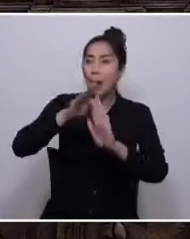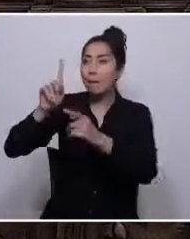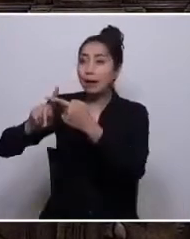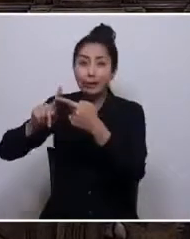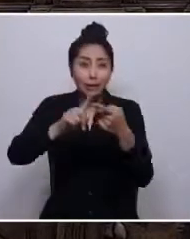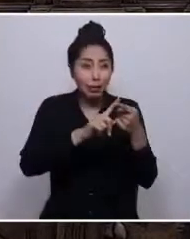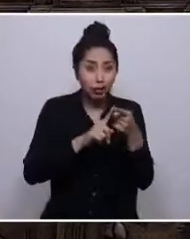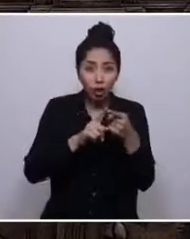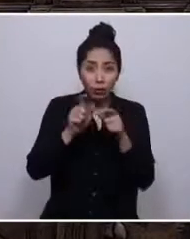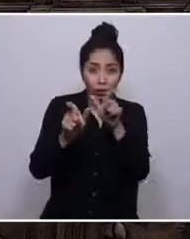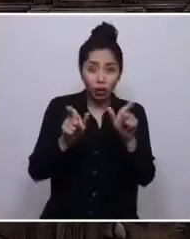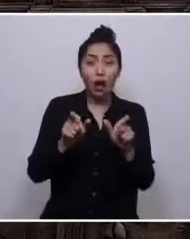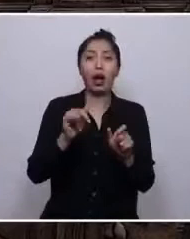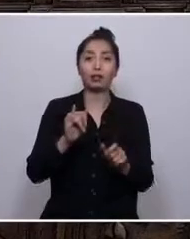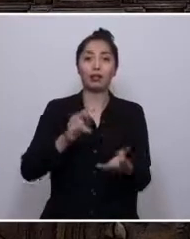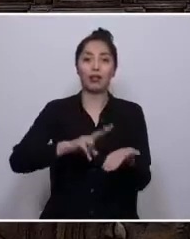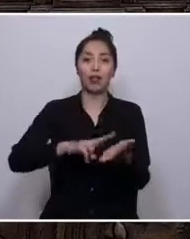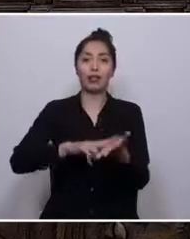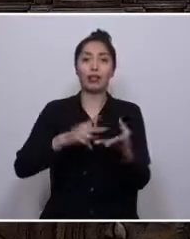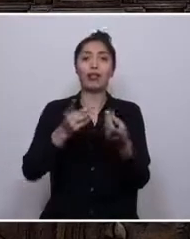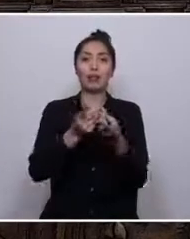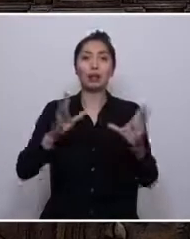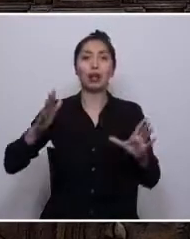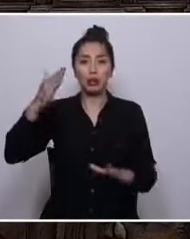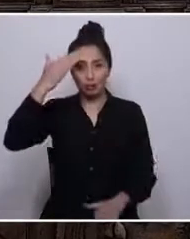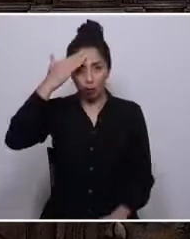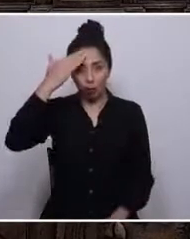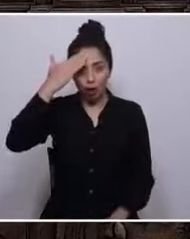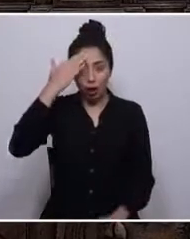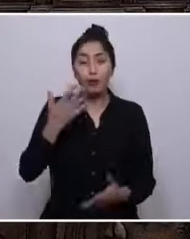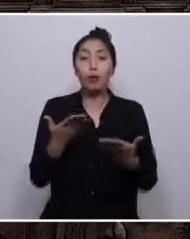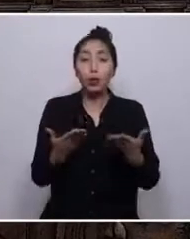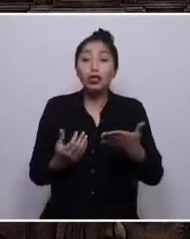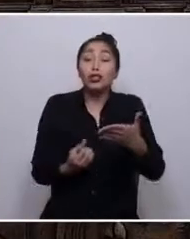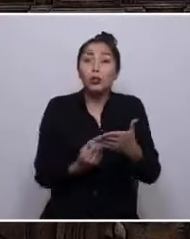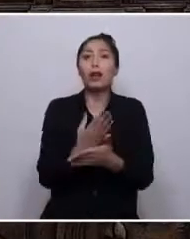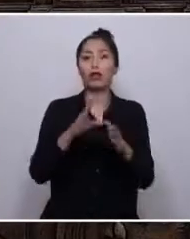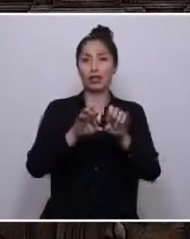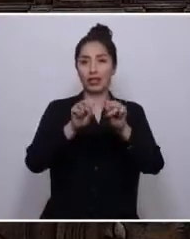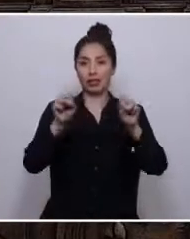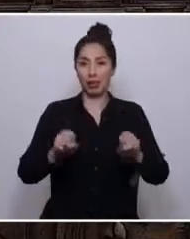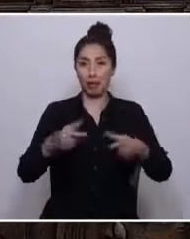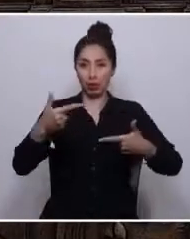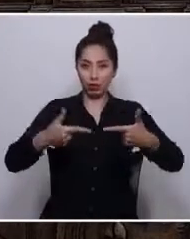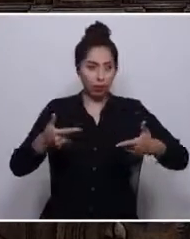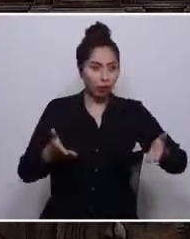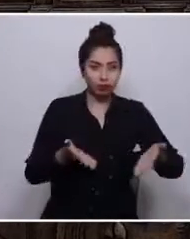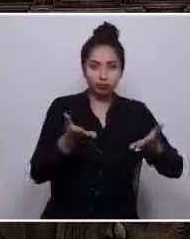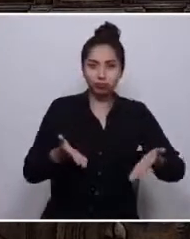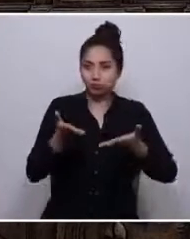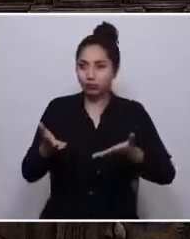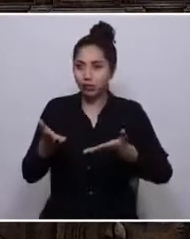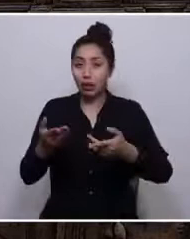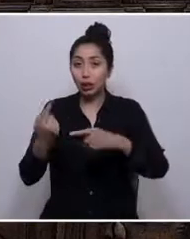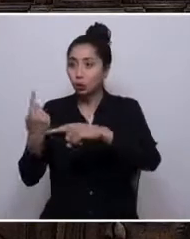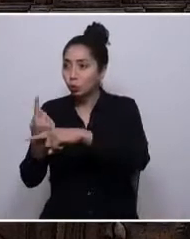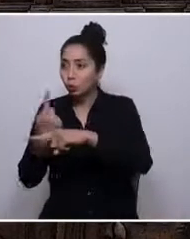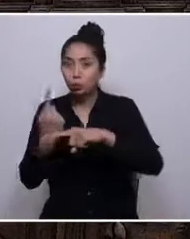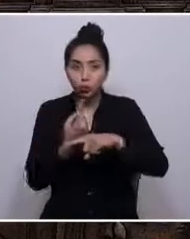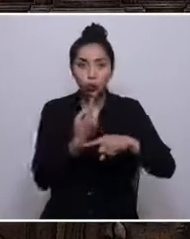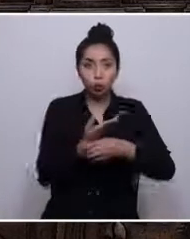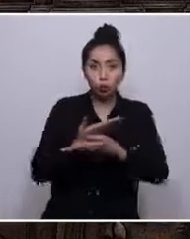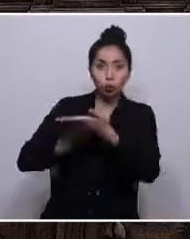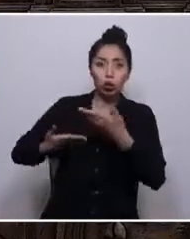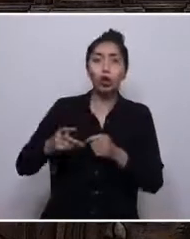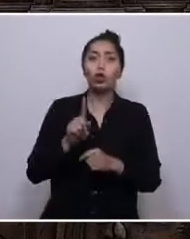democracia popular. Por eso debemos impulsar un nuevo sistema político, en el que la deliberación no se limite a la emisión de un voto